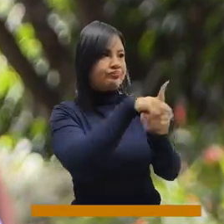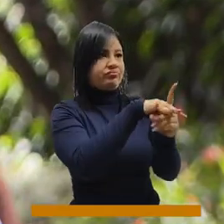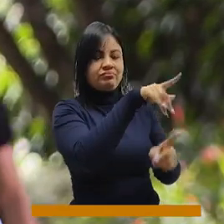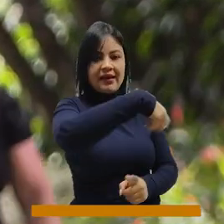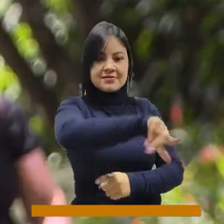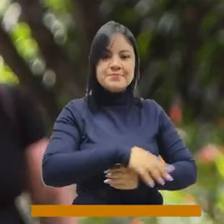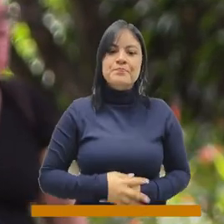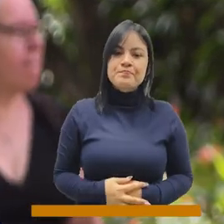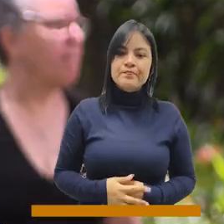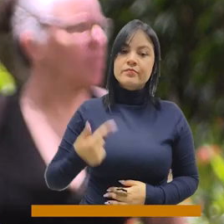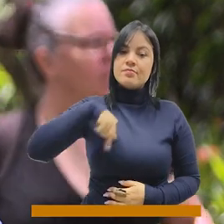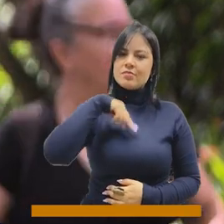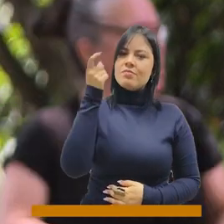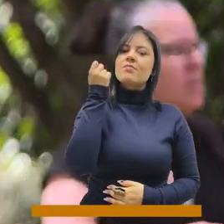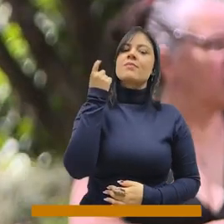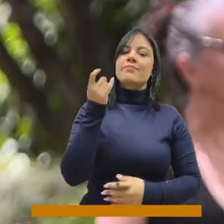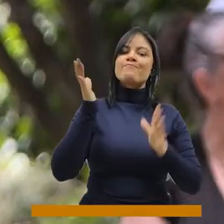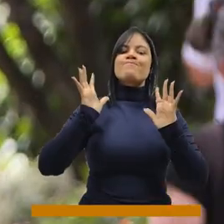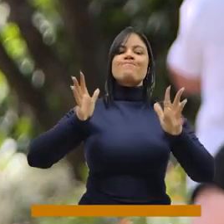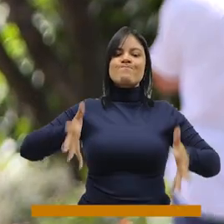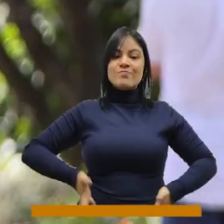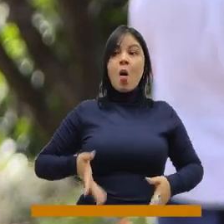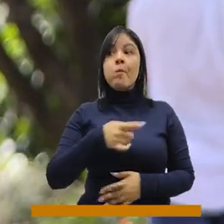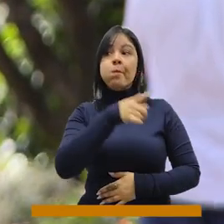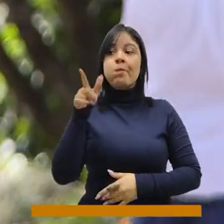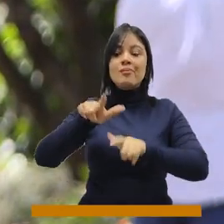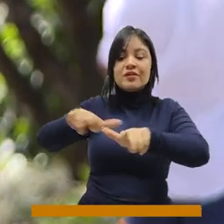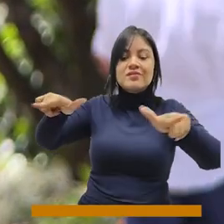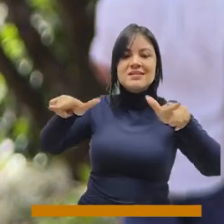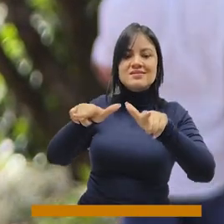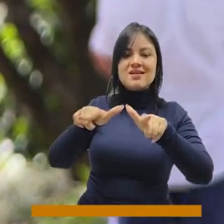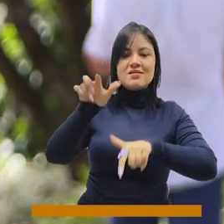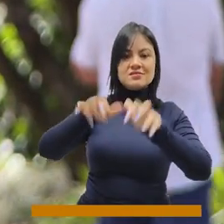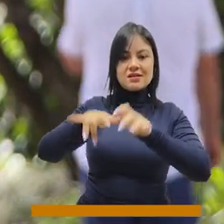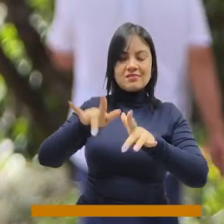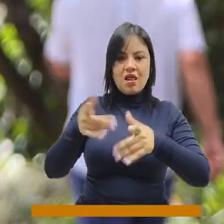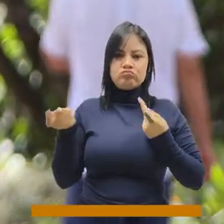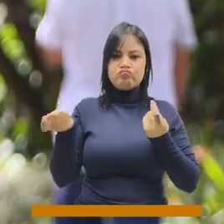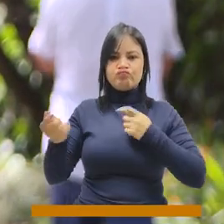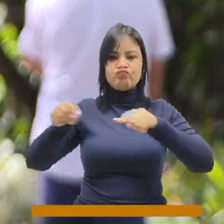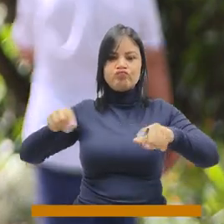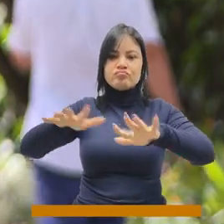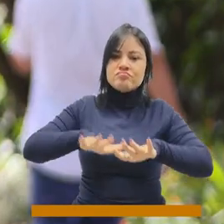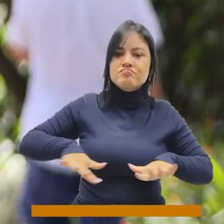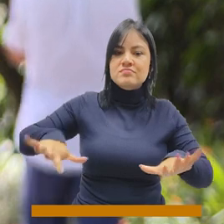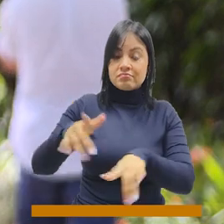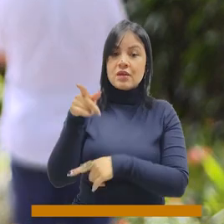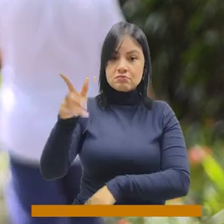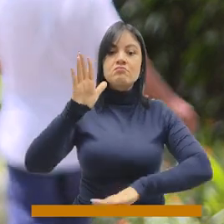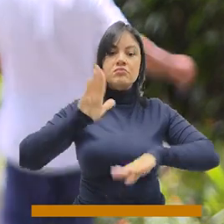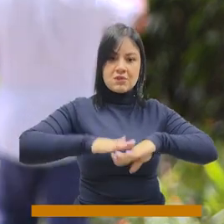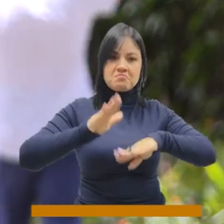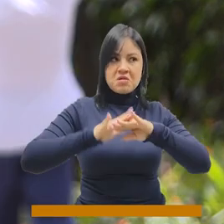Hemos entendido que existe una oficina en la Secretaría de Control y Gestión Territorial que